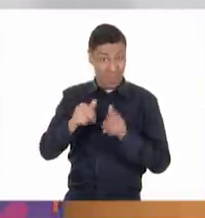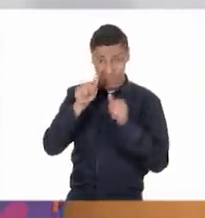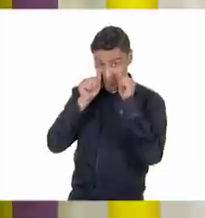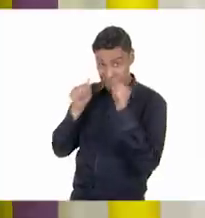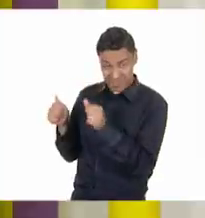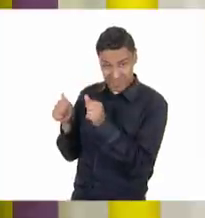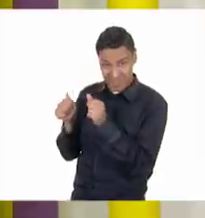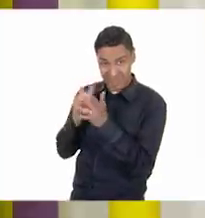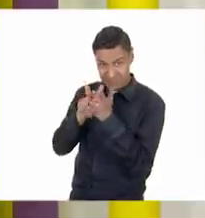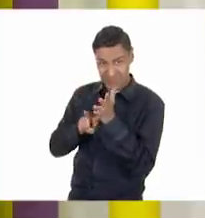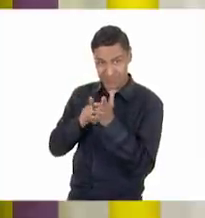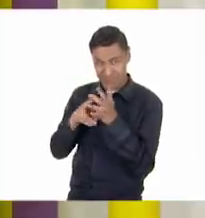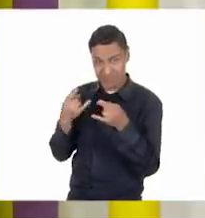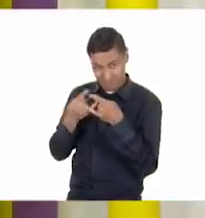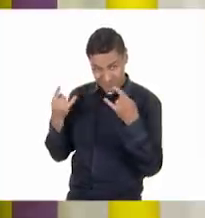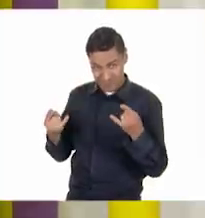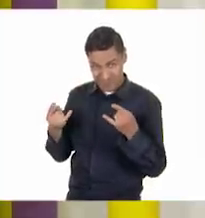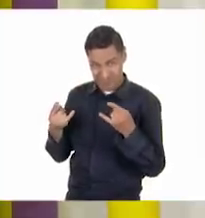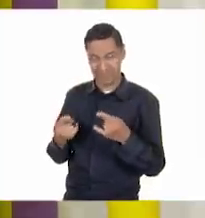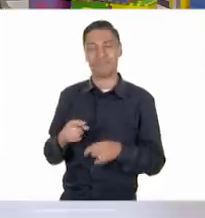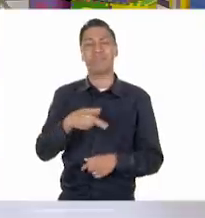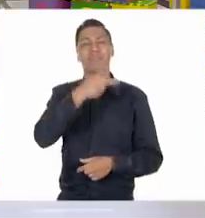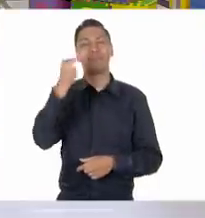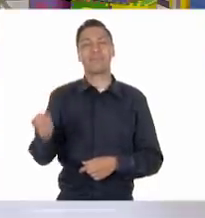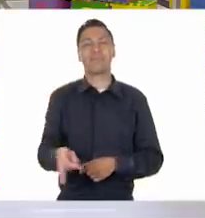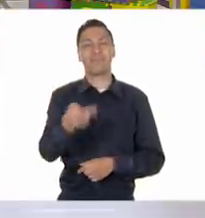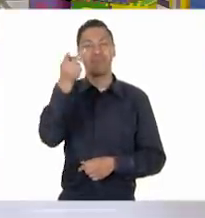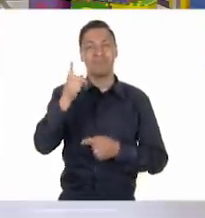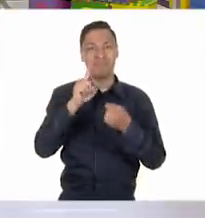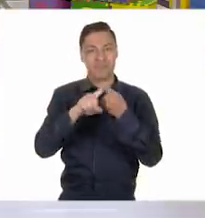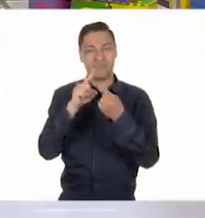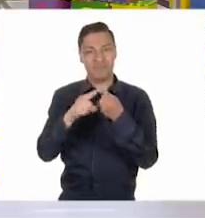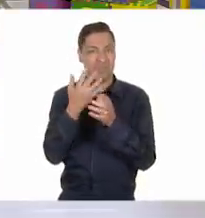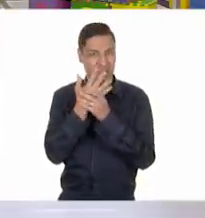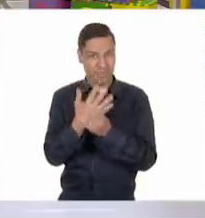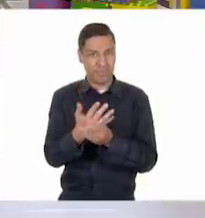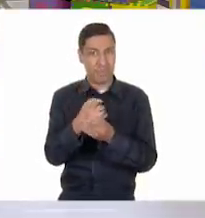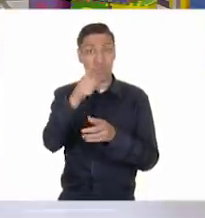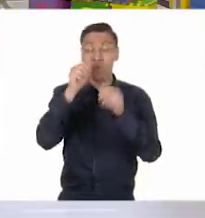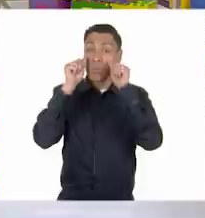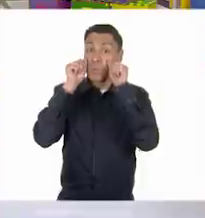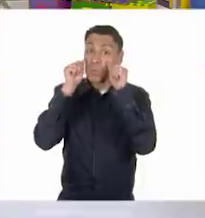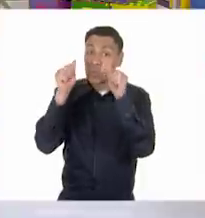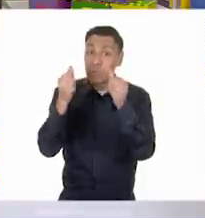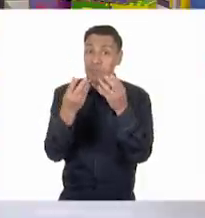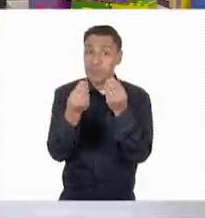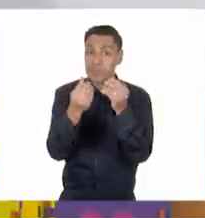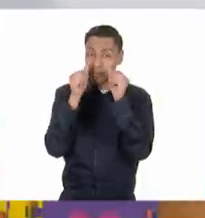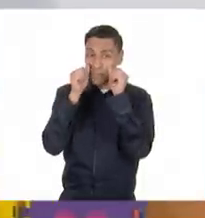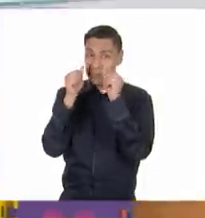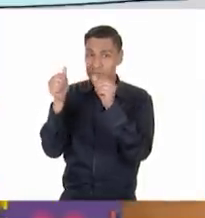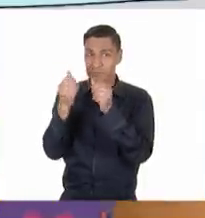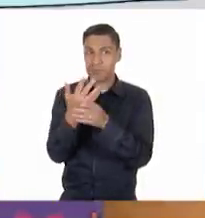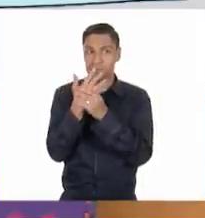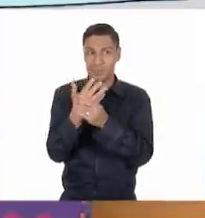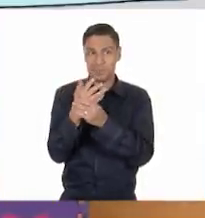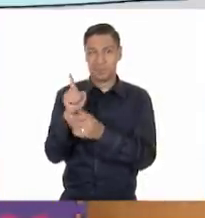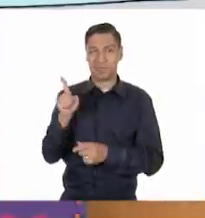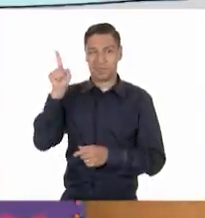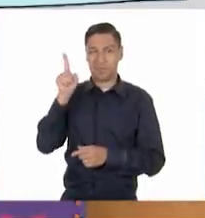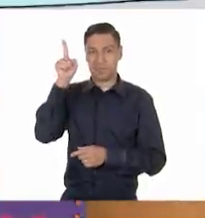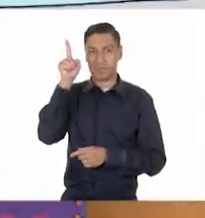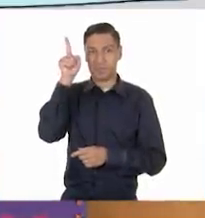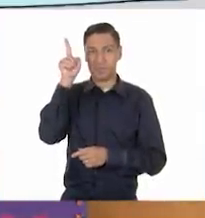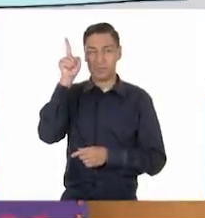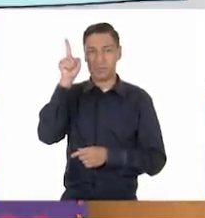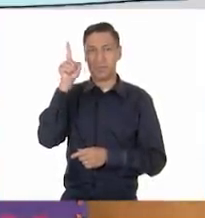claro que pusieron atención. Bien. La primera pregunta dice lo siguiente. Presten mucha atención. Dice, ¿cómo sabe el